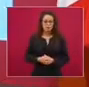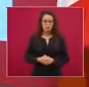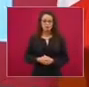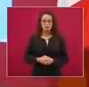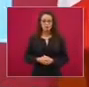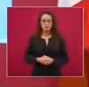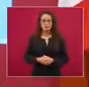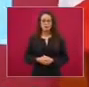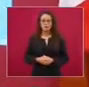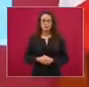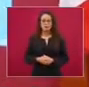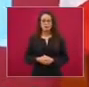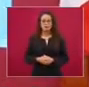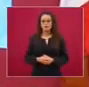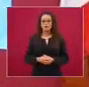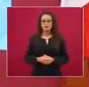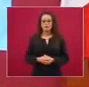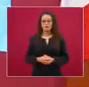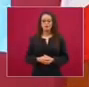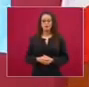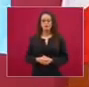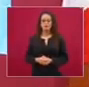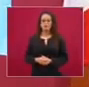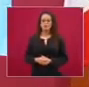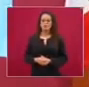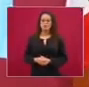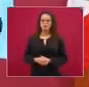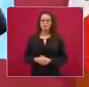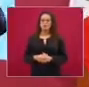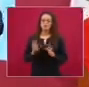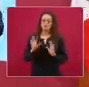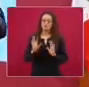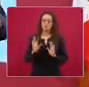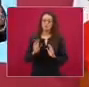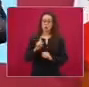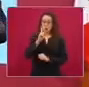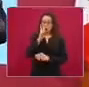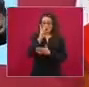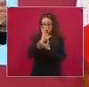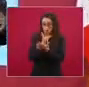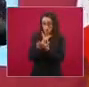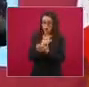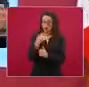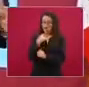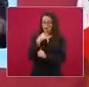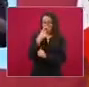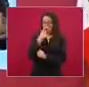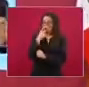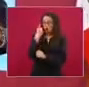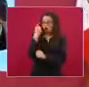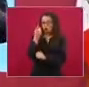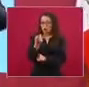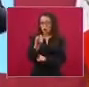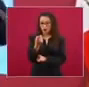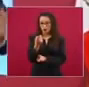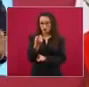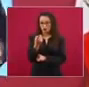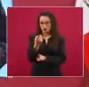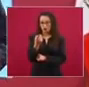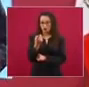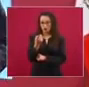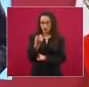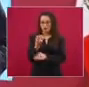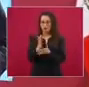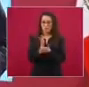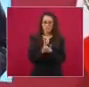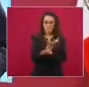Nada más decirles que yo deslindo lo público de lo